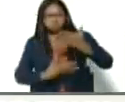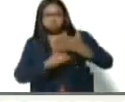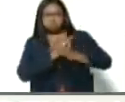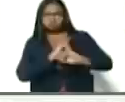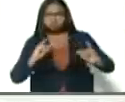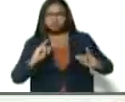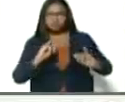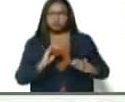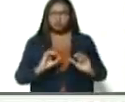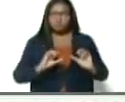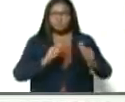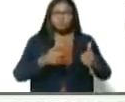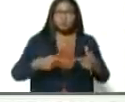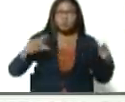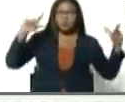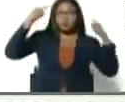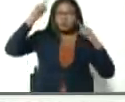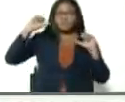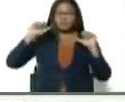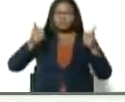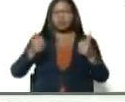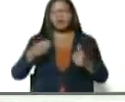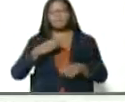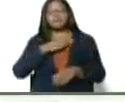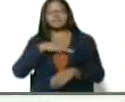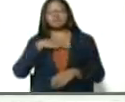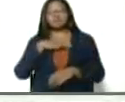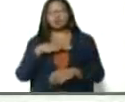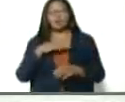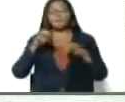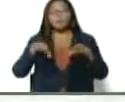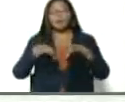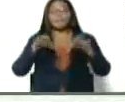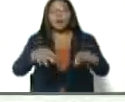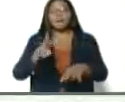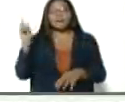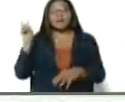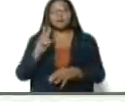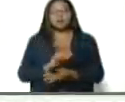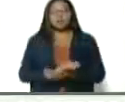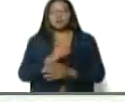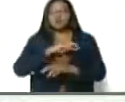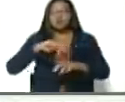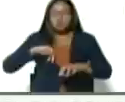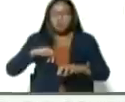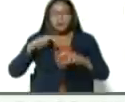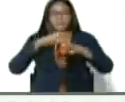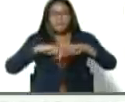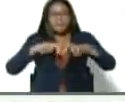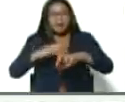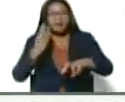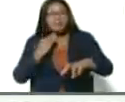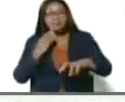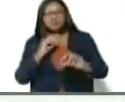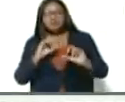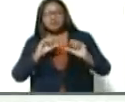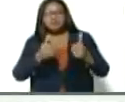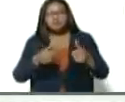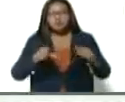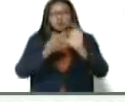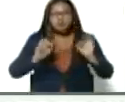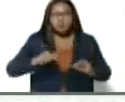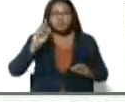Desde que el comandante Chávez lanzó la gran misión agro-venezuela. Revisamos la experiencia de cuando la gran misión